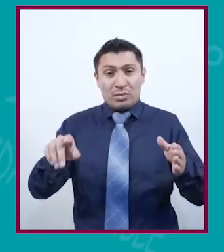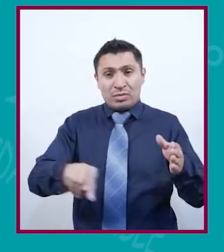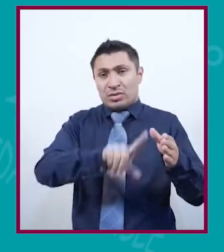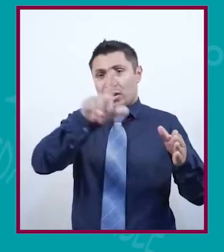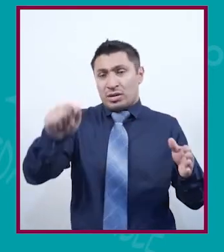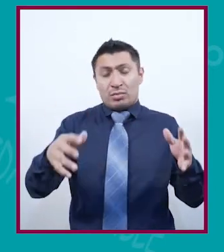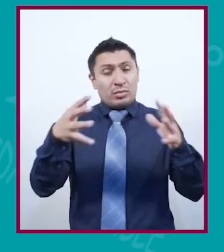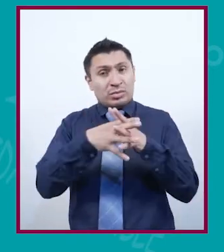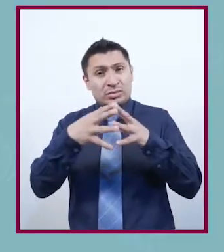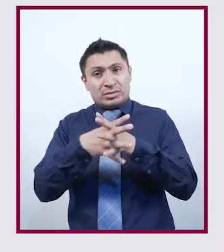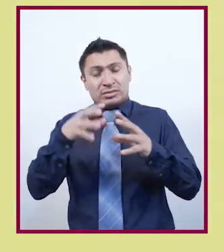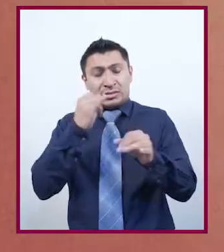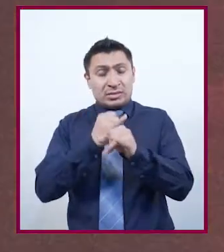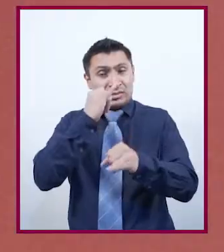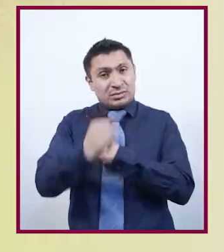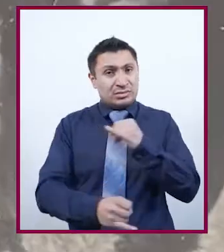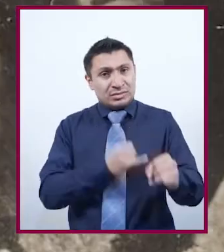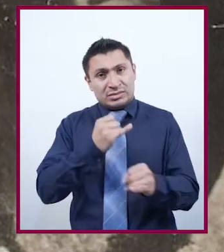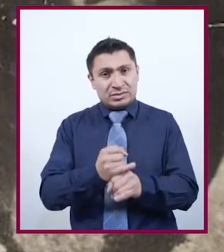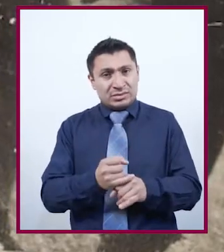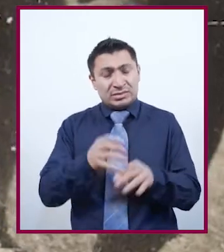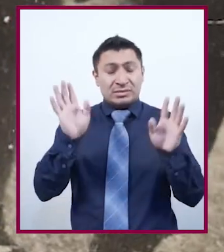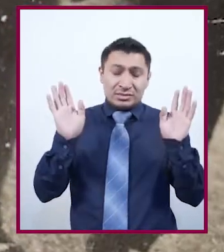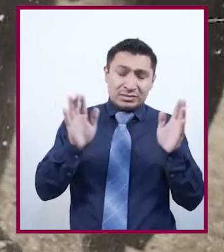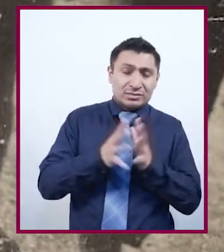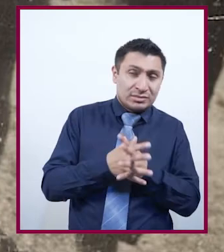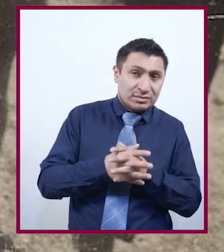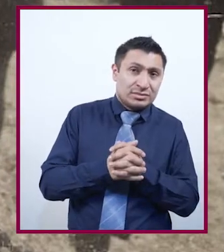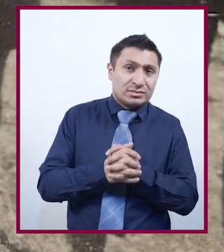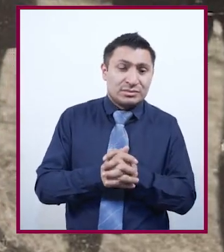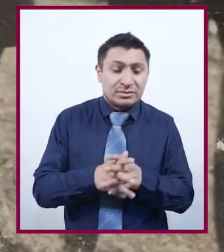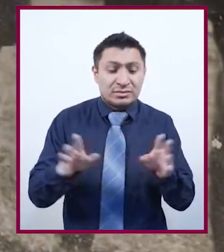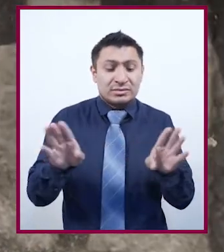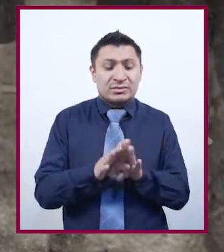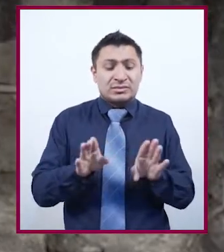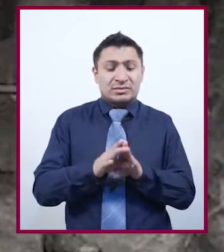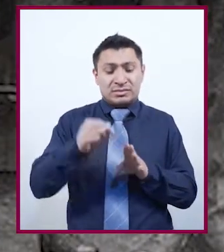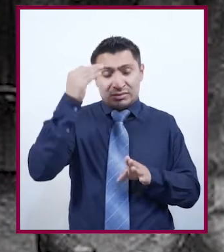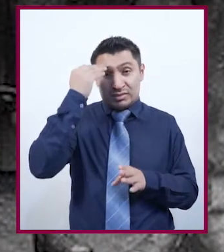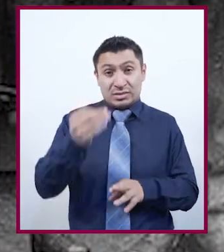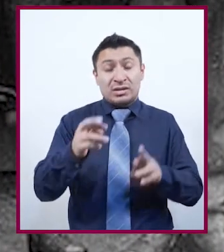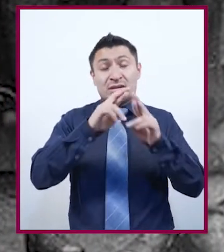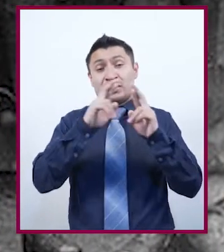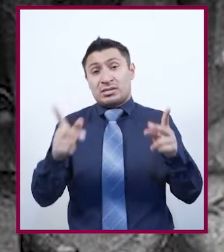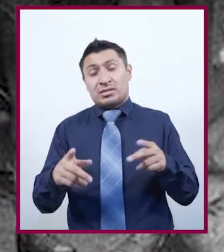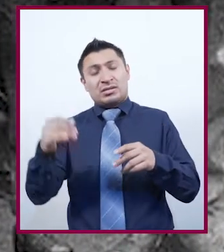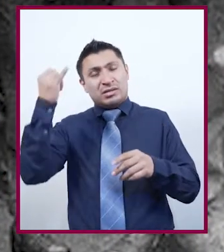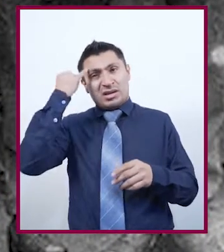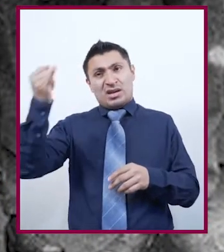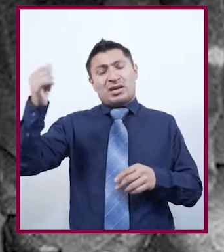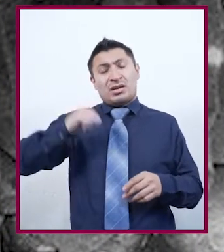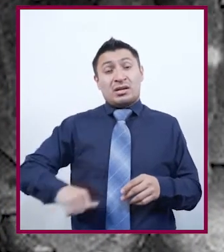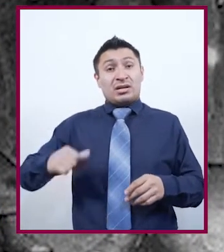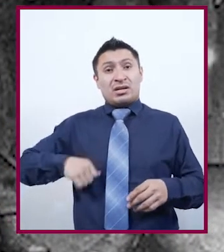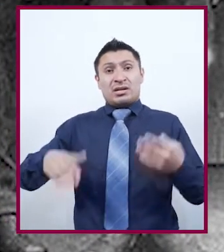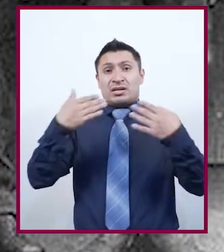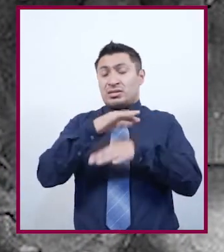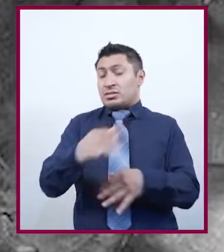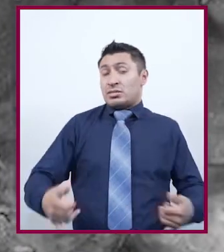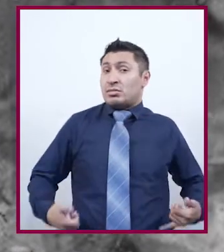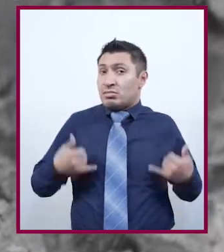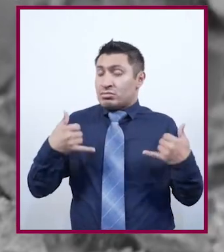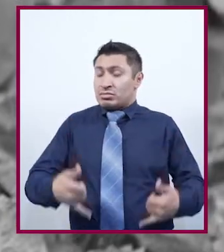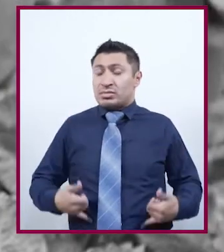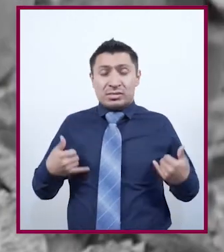la posguerra a nivel internacional como un momento de ruptura de viejas ideas sobre